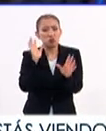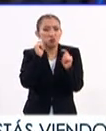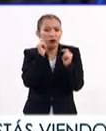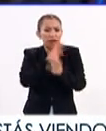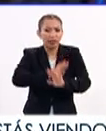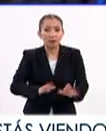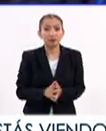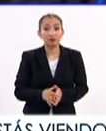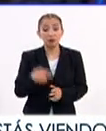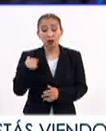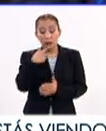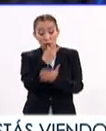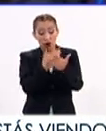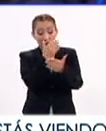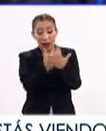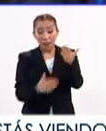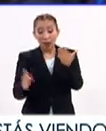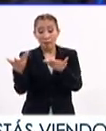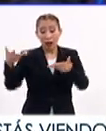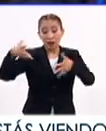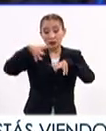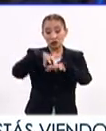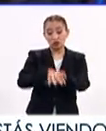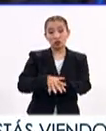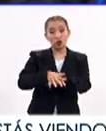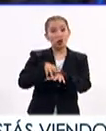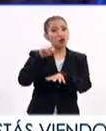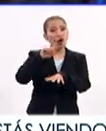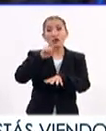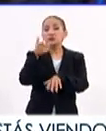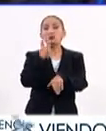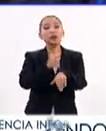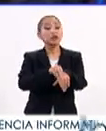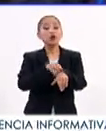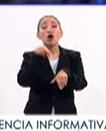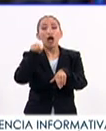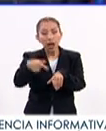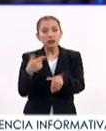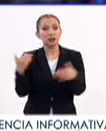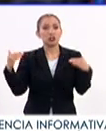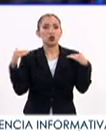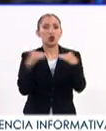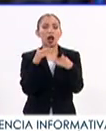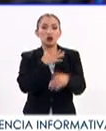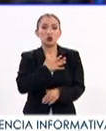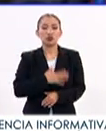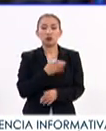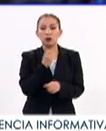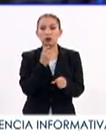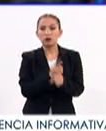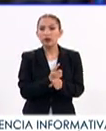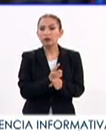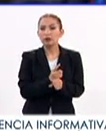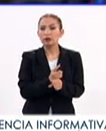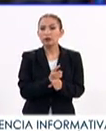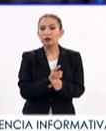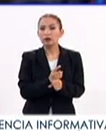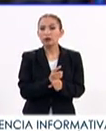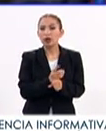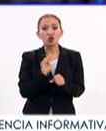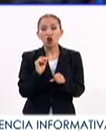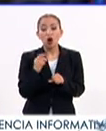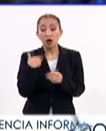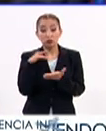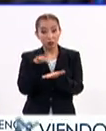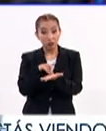condición. Porque las políticas sociales de inclusión no son concesiones, sino equiparación justa de oportunidades y no les